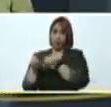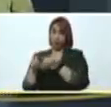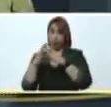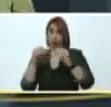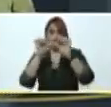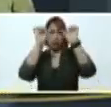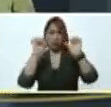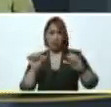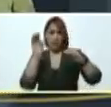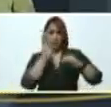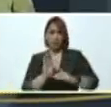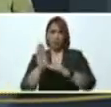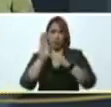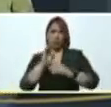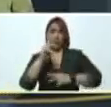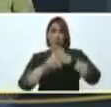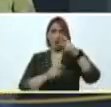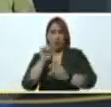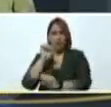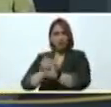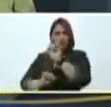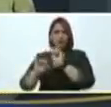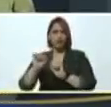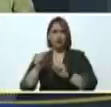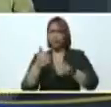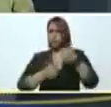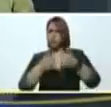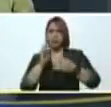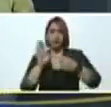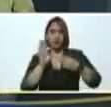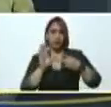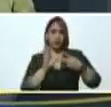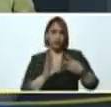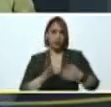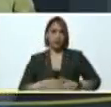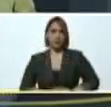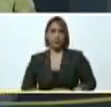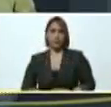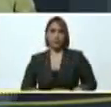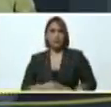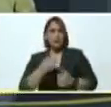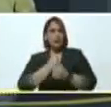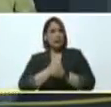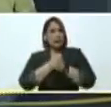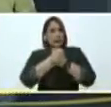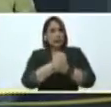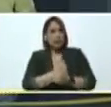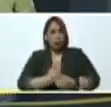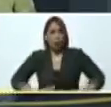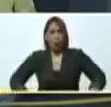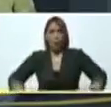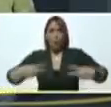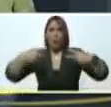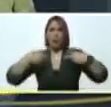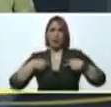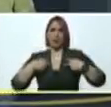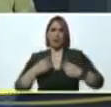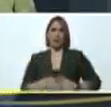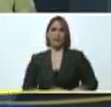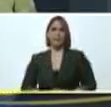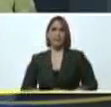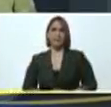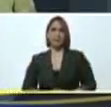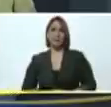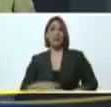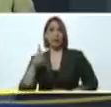protección. Este plan de ofensiva se caracteriza, presidente, por ser amoroso, humanista, y es por eso también